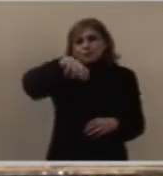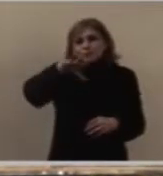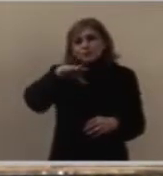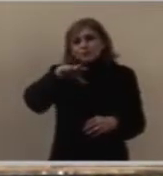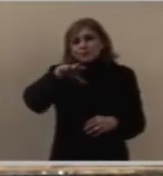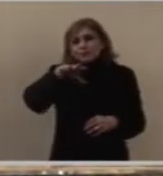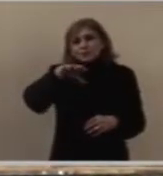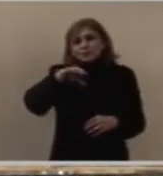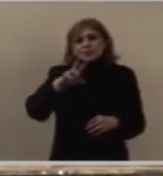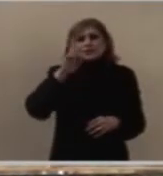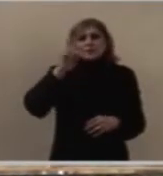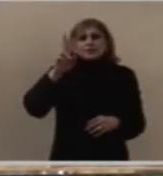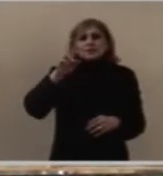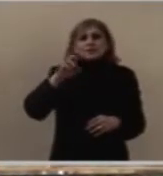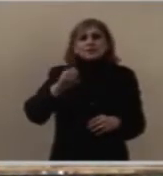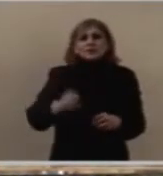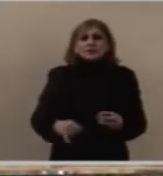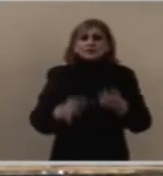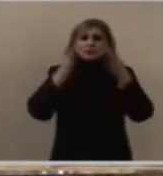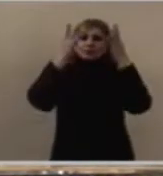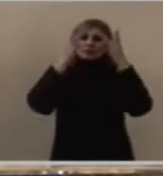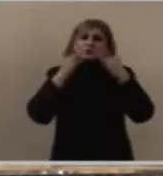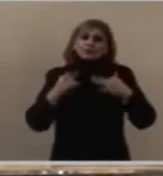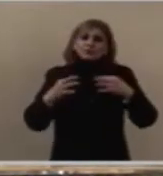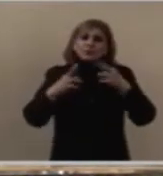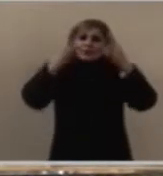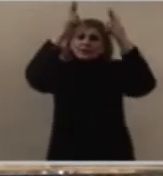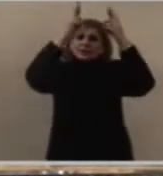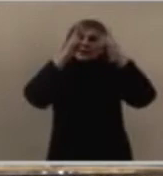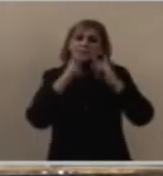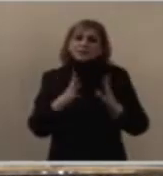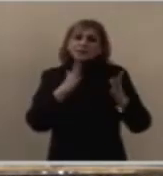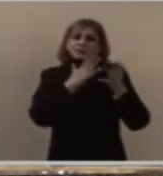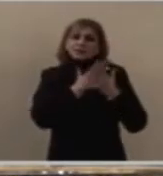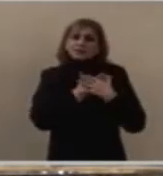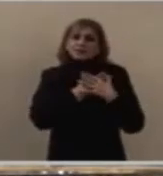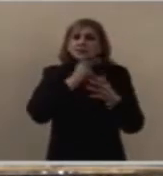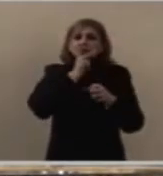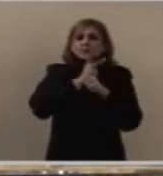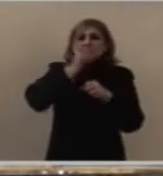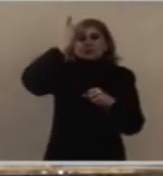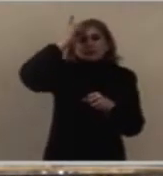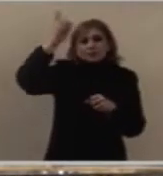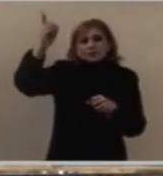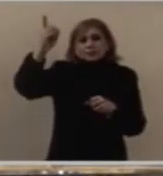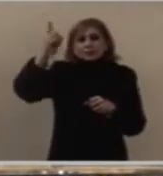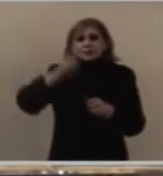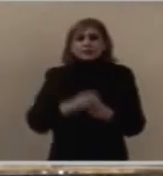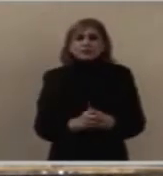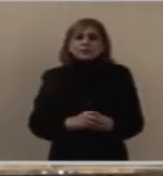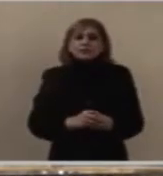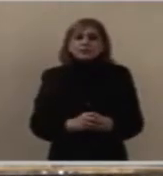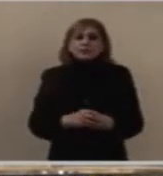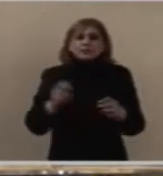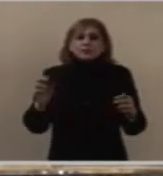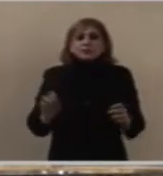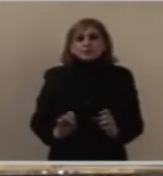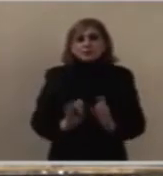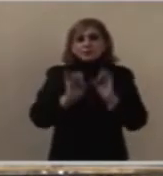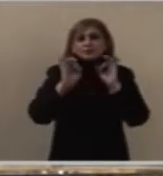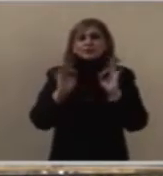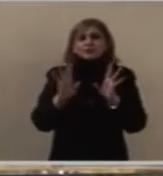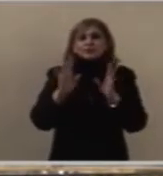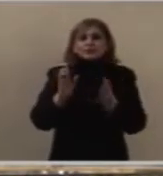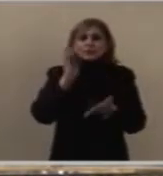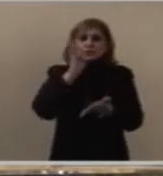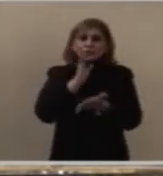en todas sus expresiones. Caso único y seguramente irrepetible en